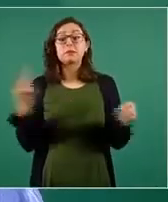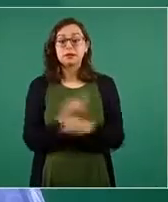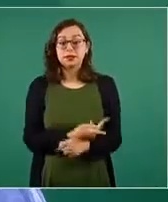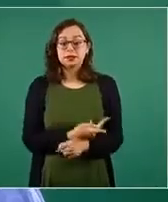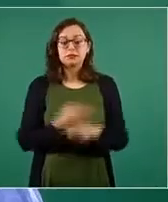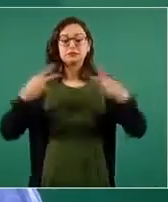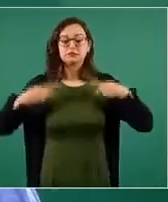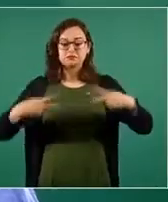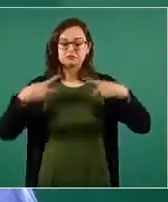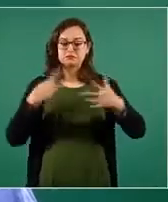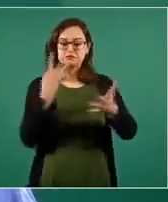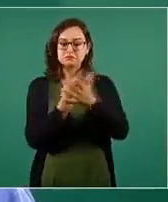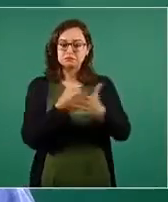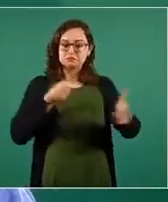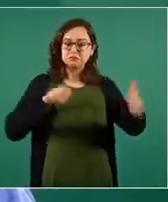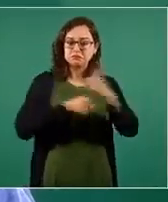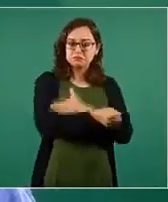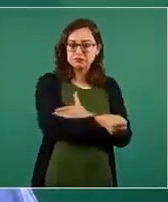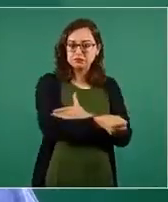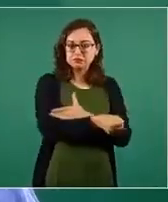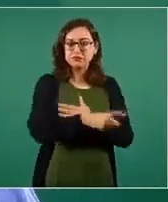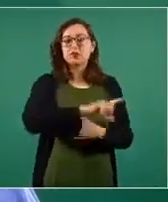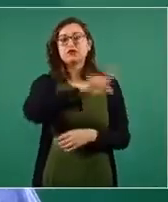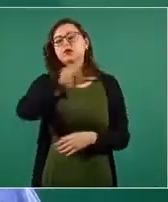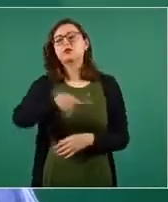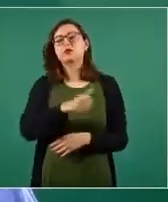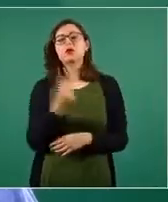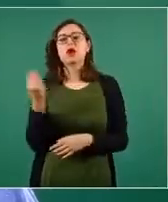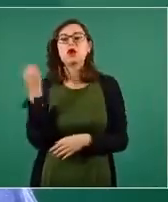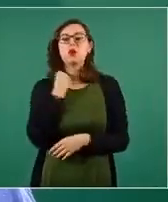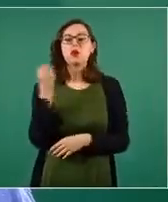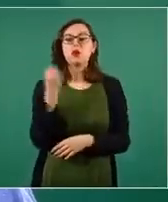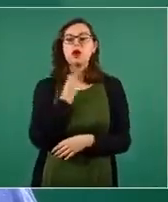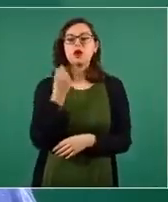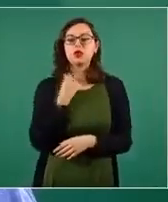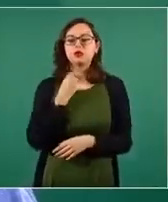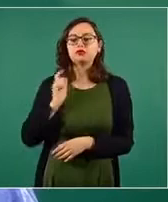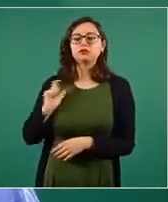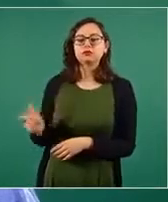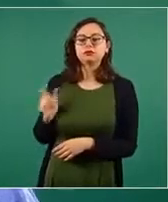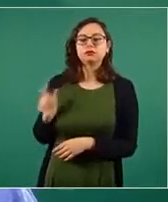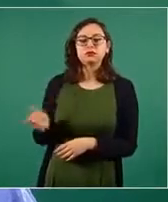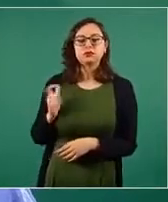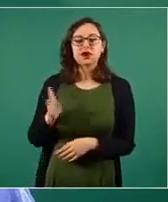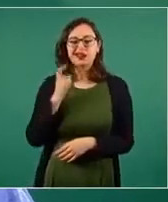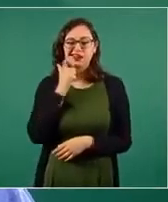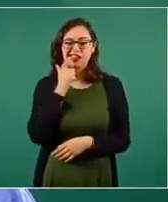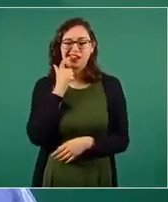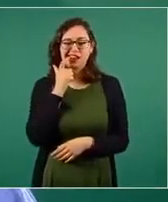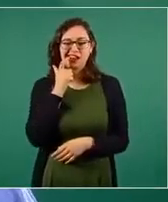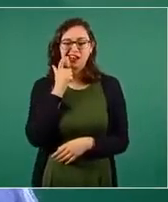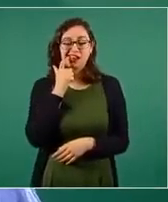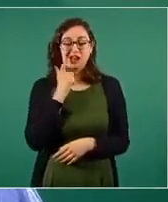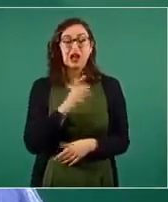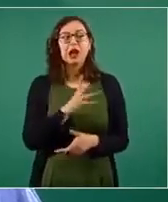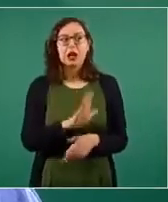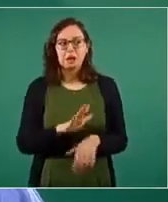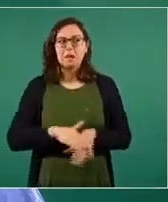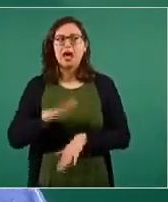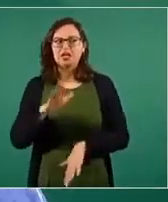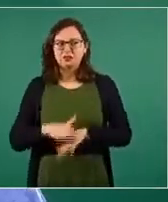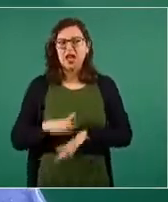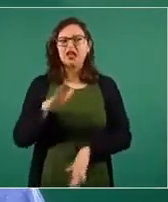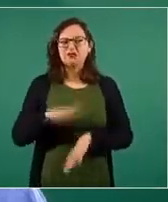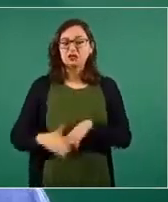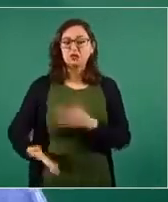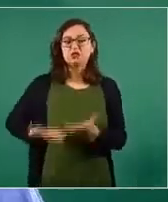los diversos recursos que están en su derecho, obviamente procesal, para interponer todos los recursos que estén a su alcance y